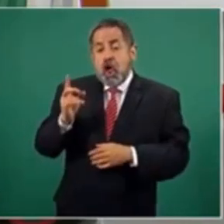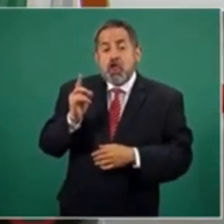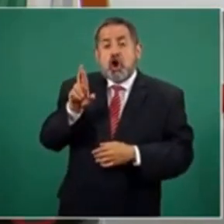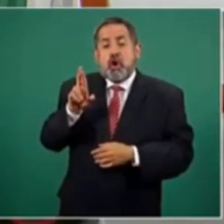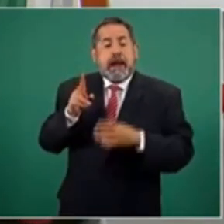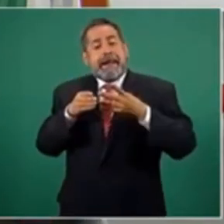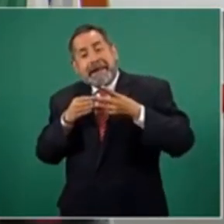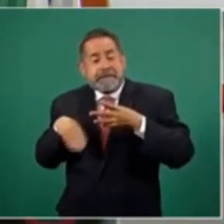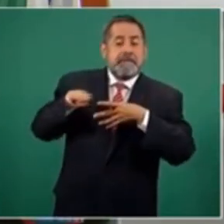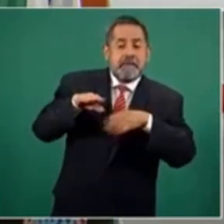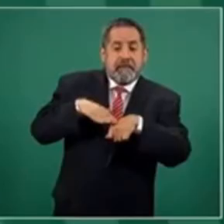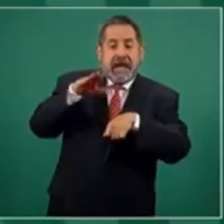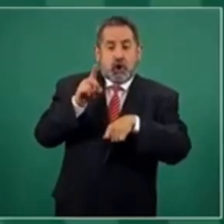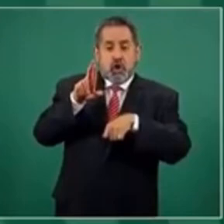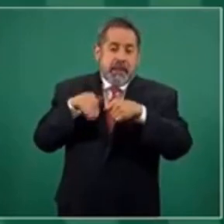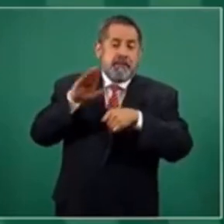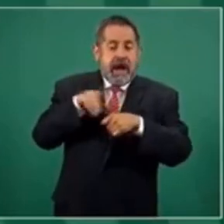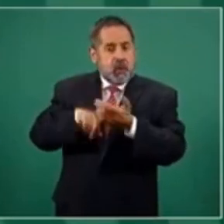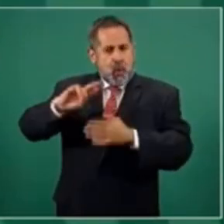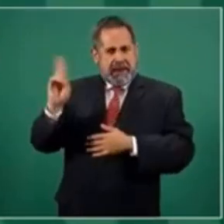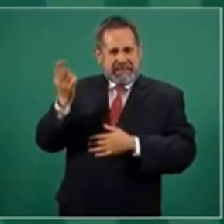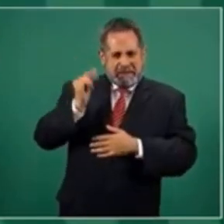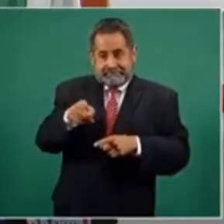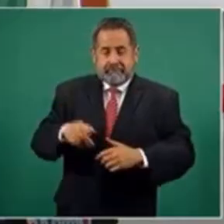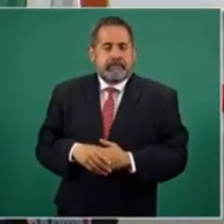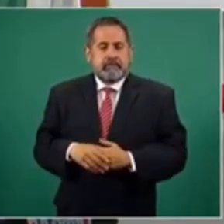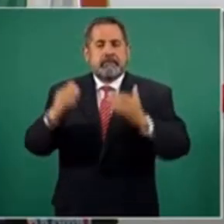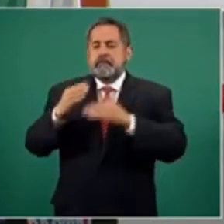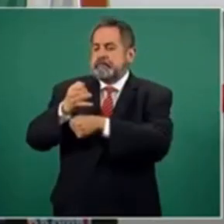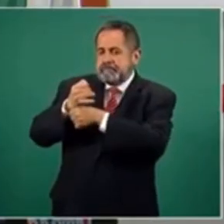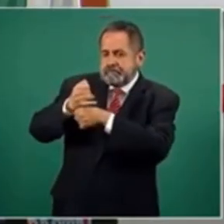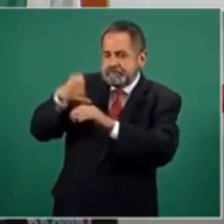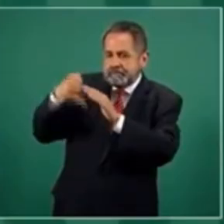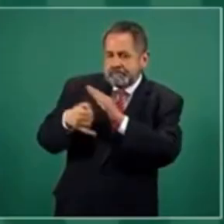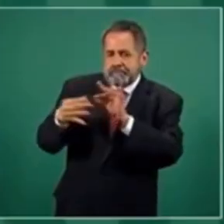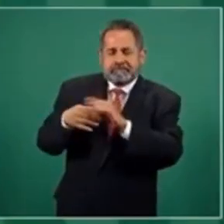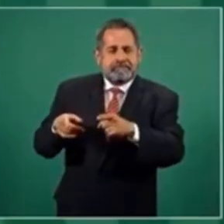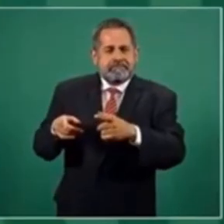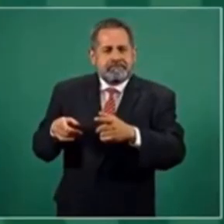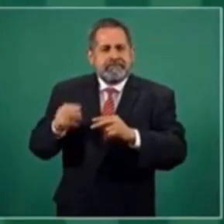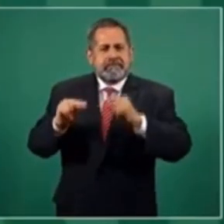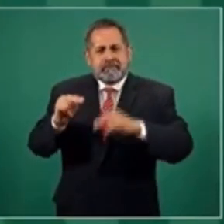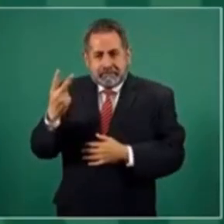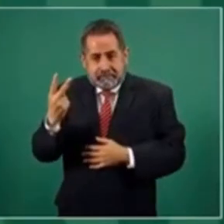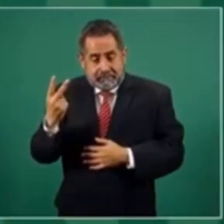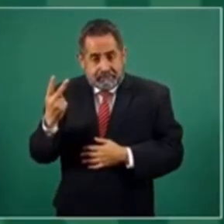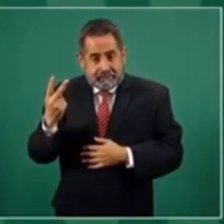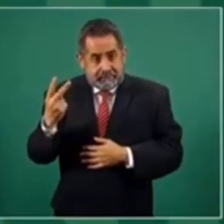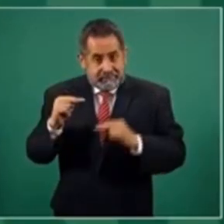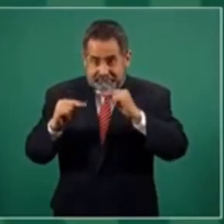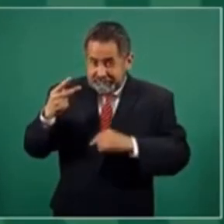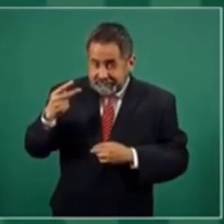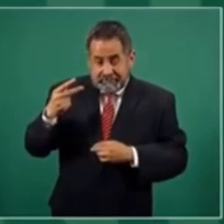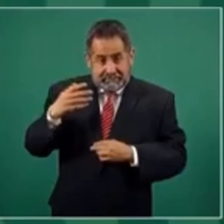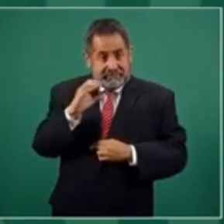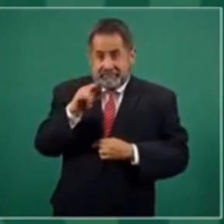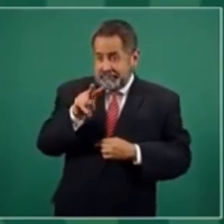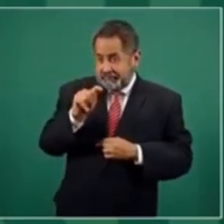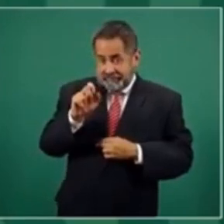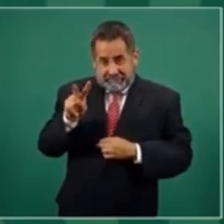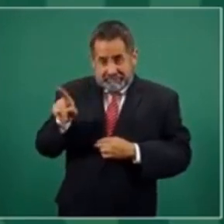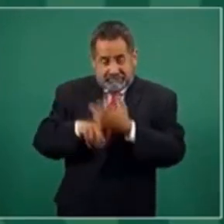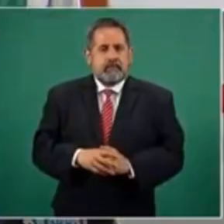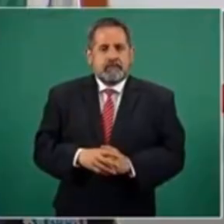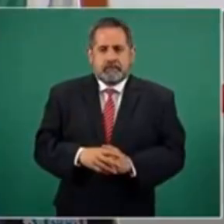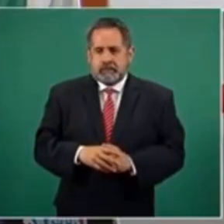Doctorado y postdoctorado en esta universidad de prestigio en Estados Unidos. Investigador nivel 2 del Sistema Nacional de